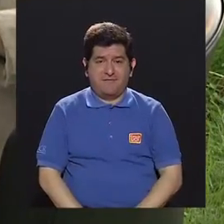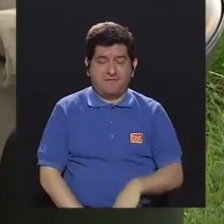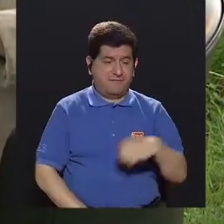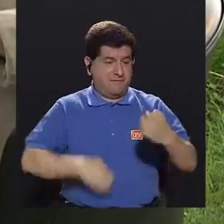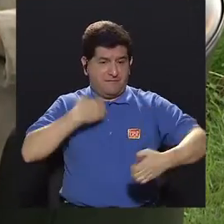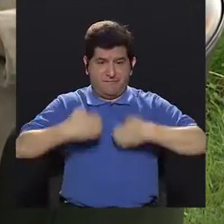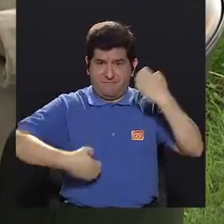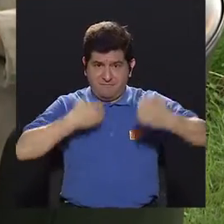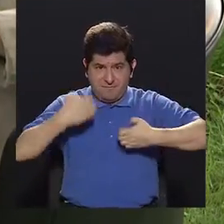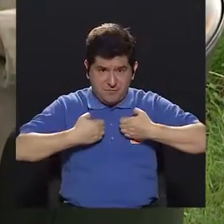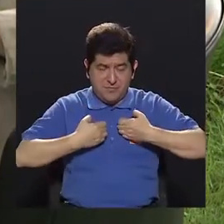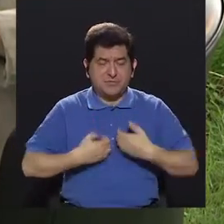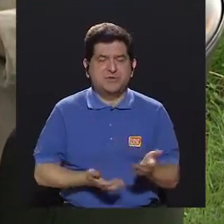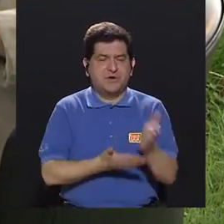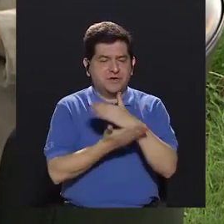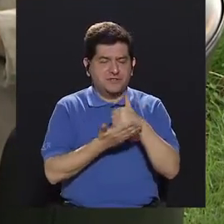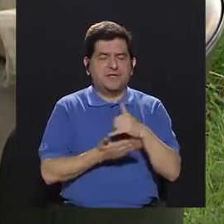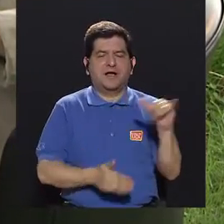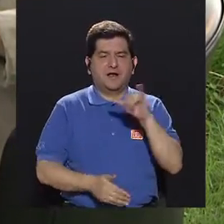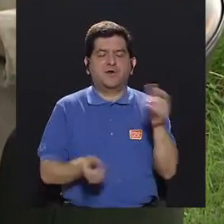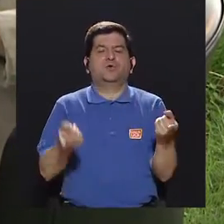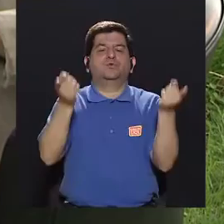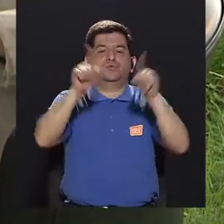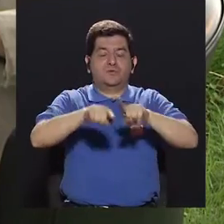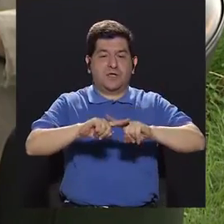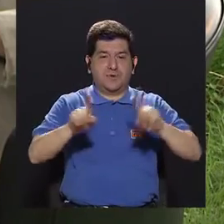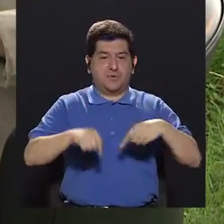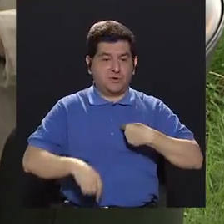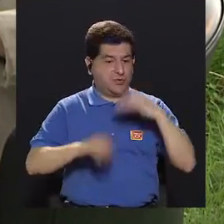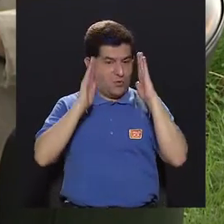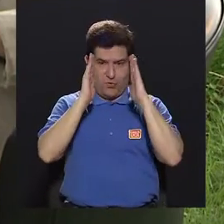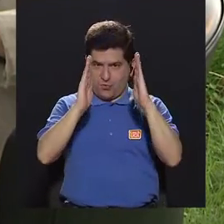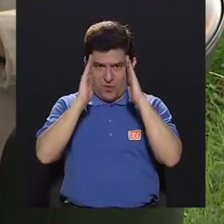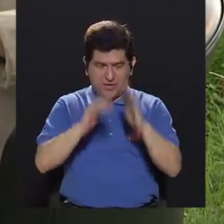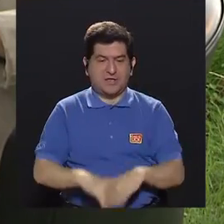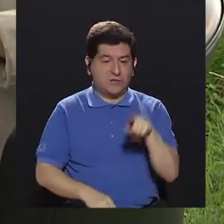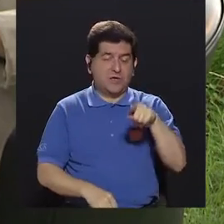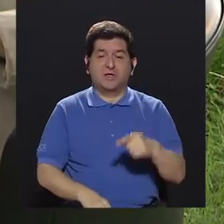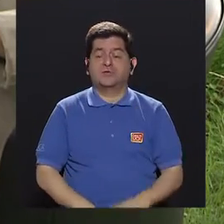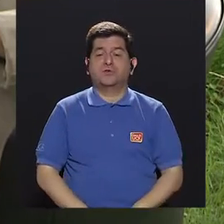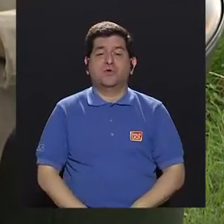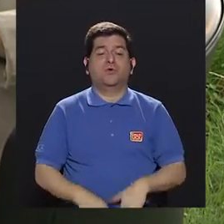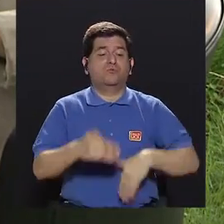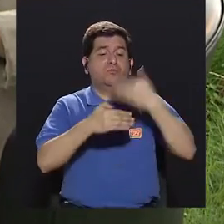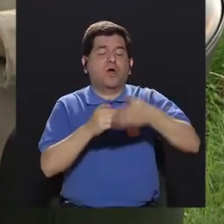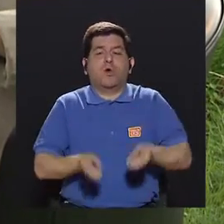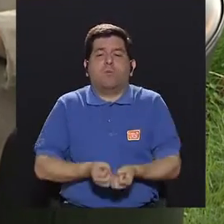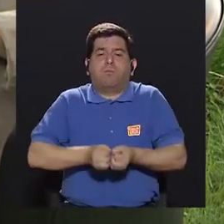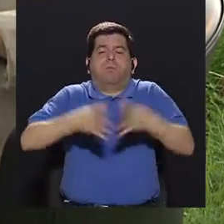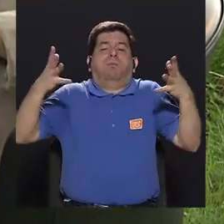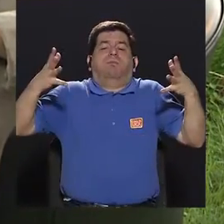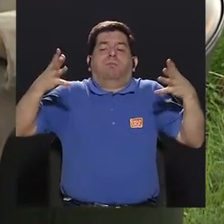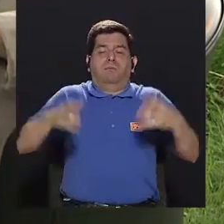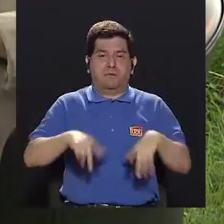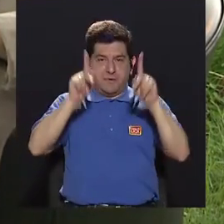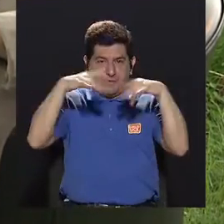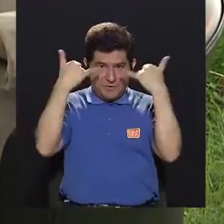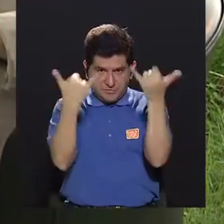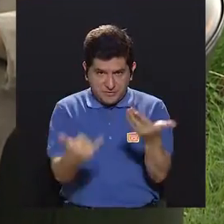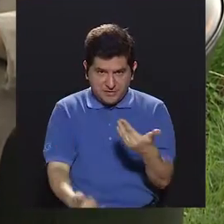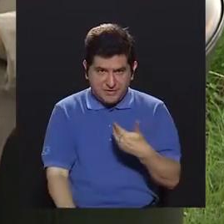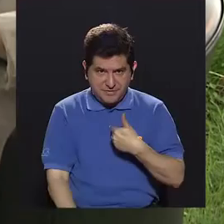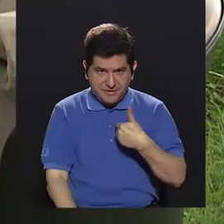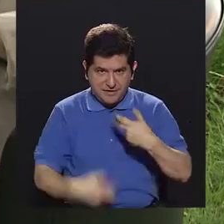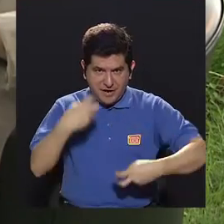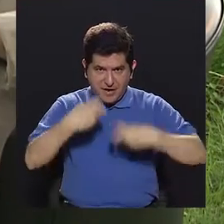emocionalmente, internamente sucediendo algo. Pero si yo no le pongo atención, eso explota. Entonces, ¿cuántas personas ahorita